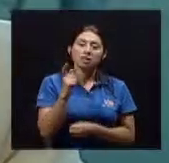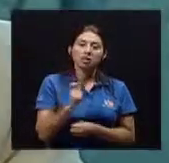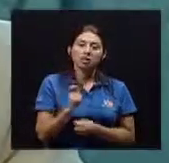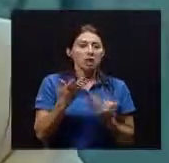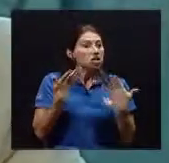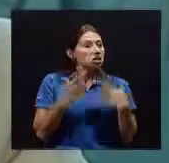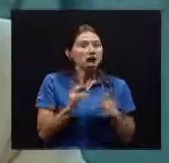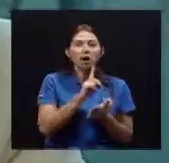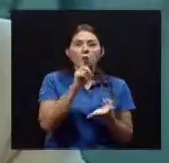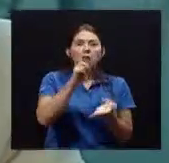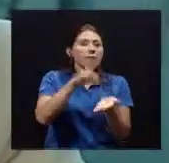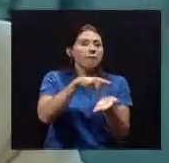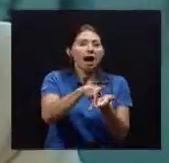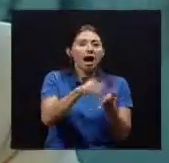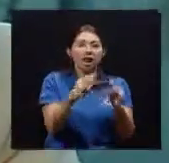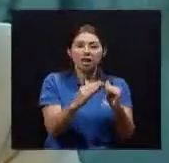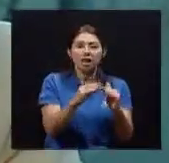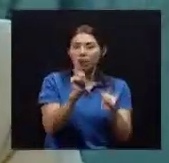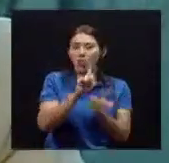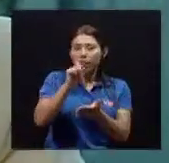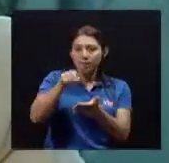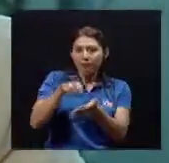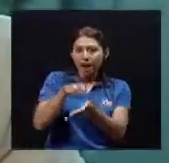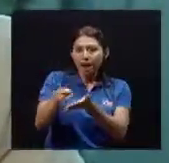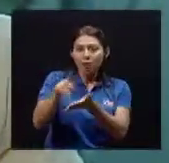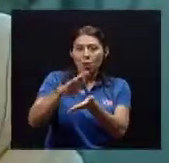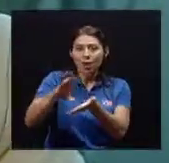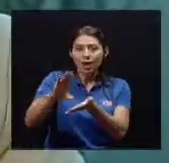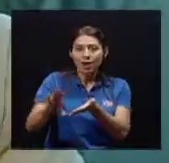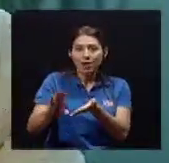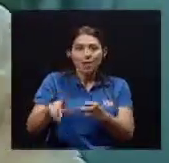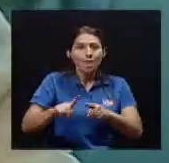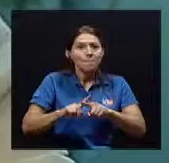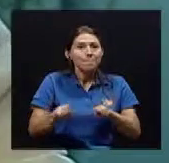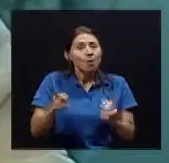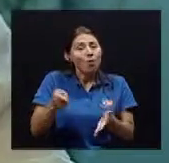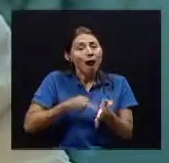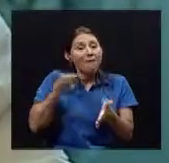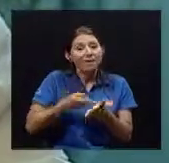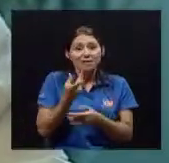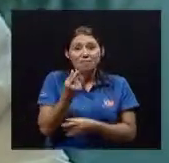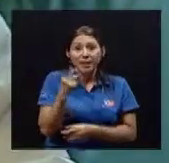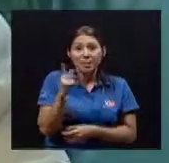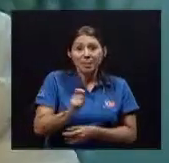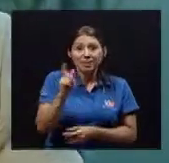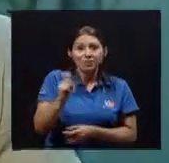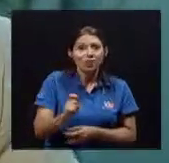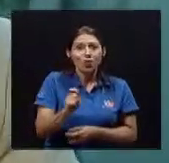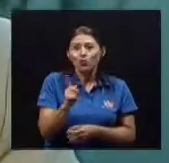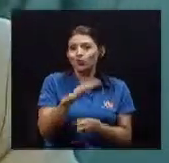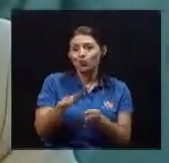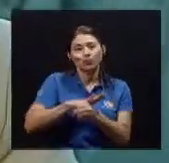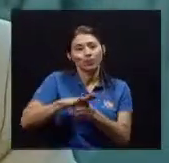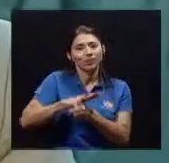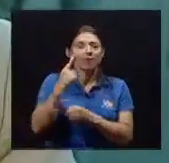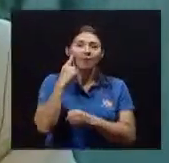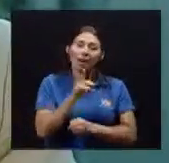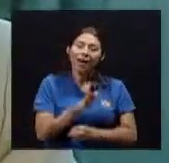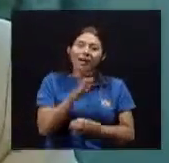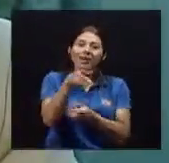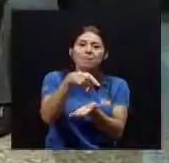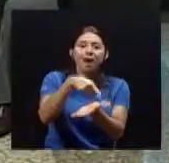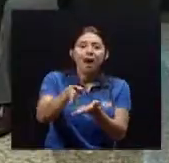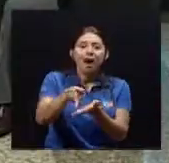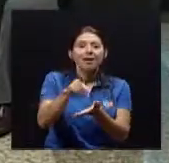Deudas en colegios Con los muchachos Ni nada de eso Pero la pensión No necesariamente Alcanza Para lograr Esa tensión Que